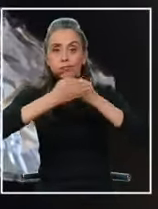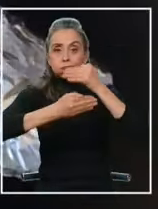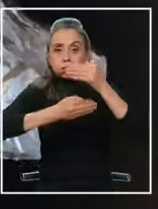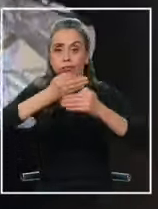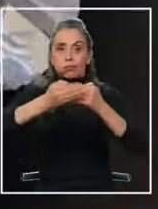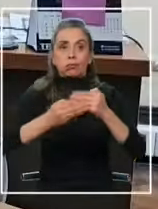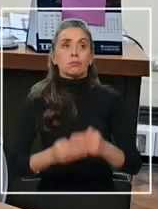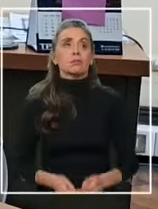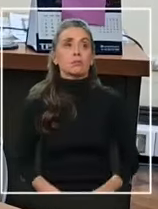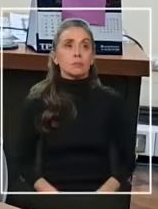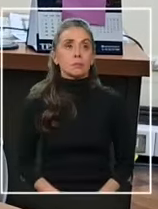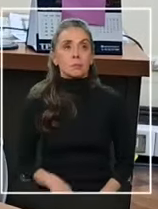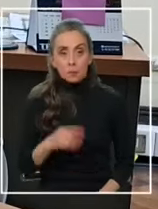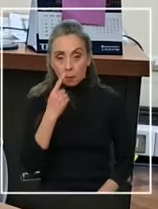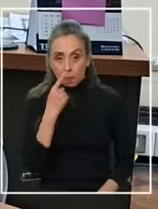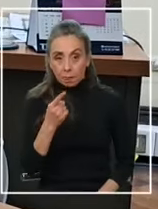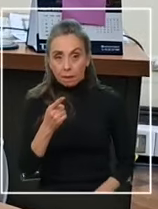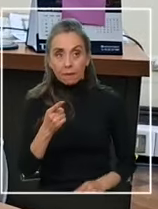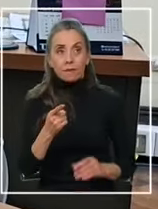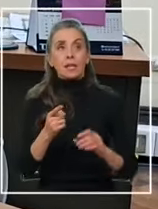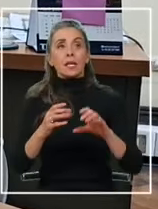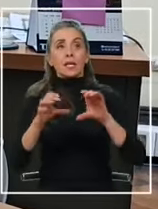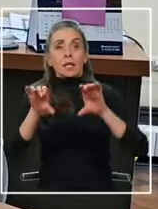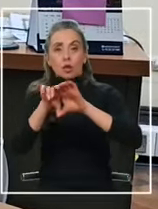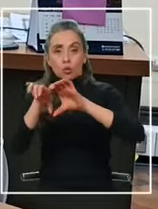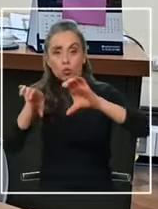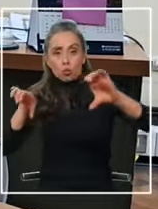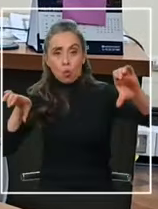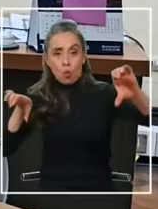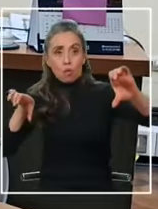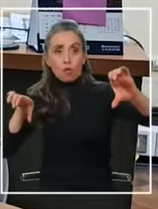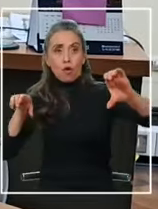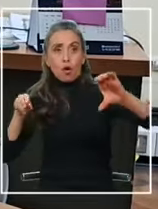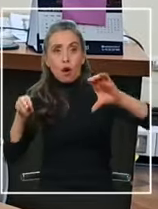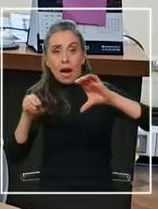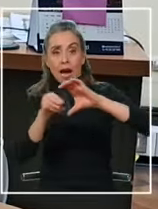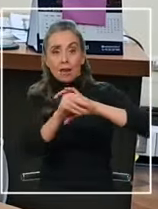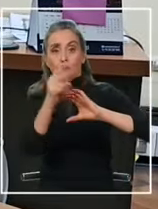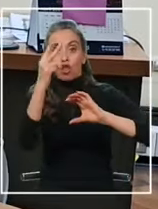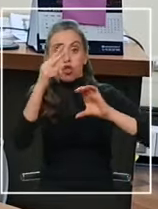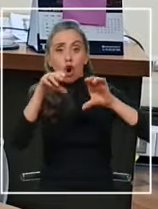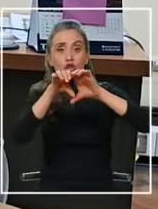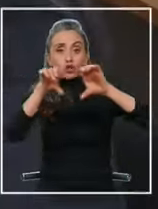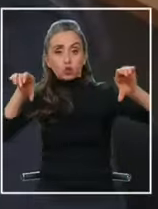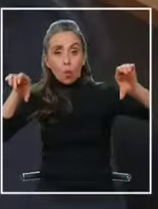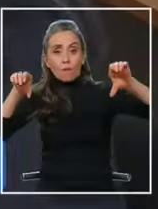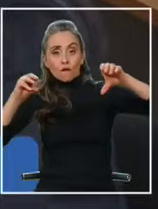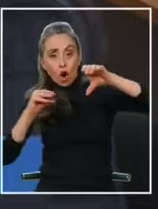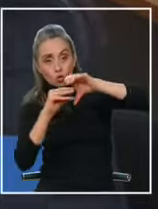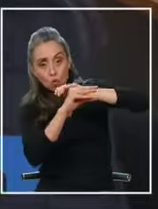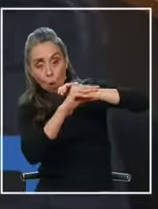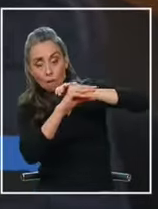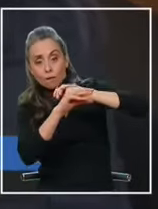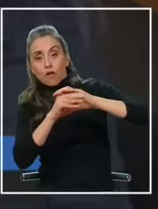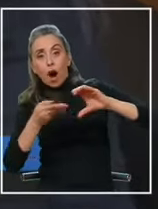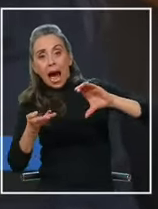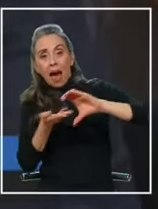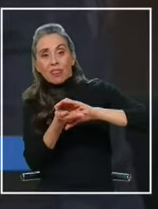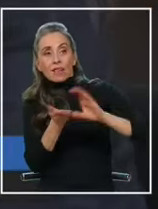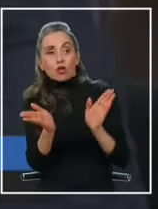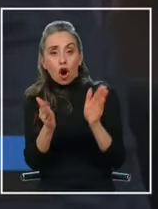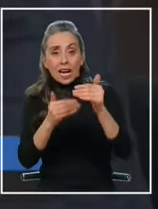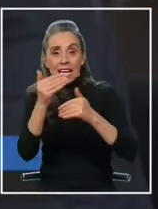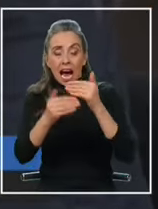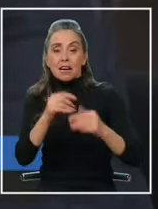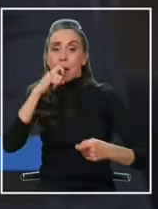metálicas ahí estamos viendo cuando abren ese tubo esa caja que está dentro de dos tubos exactamente todo esto si ustedes se fijan es